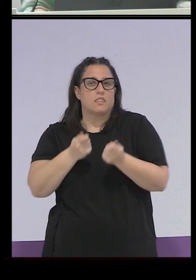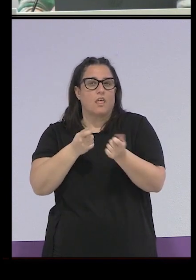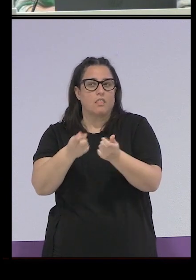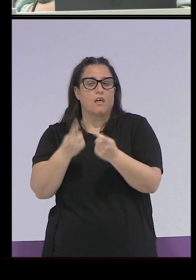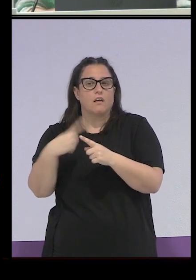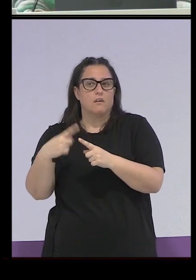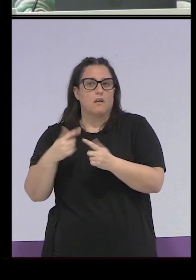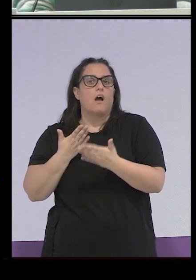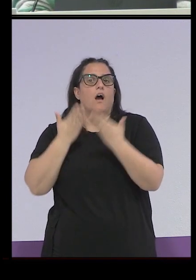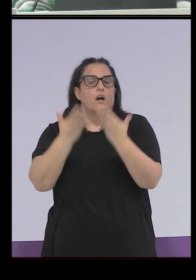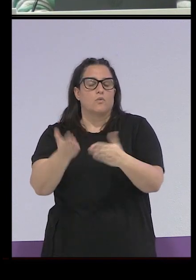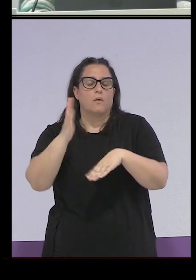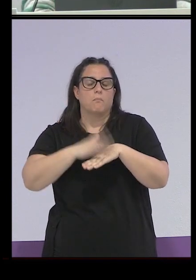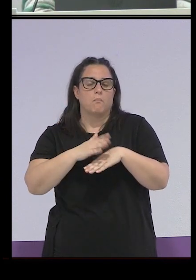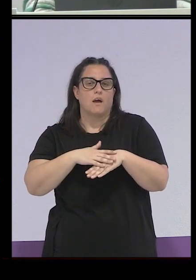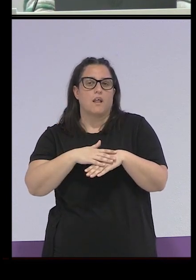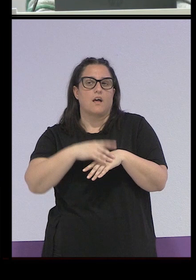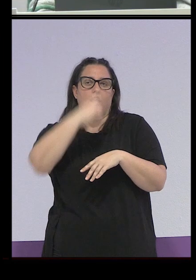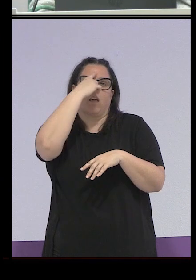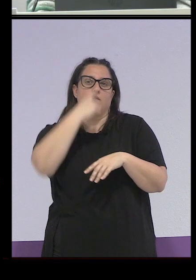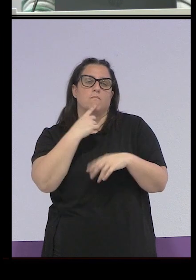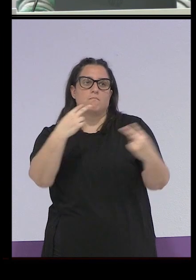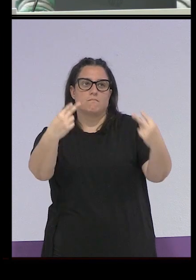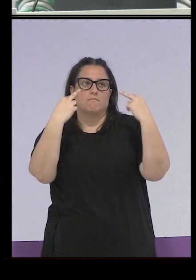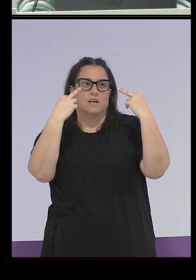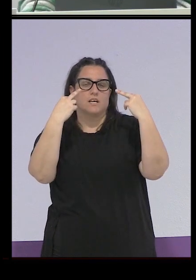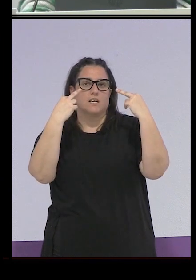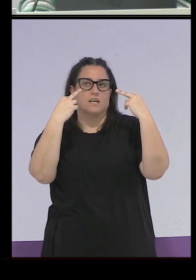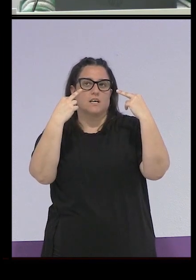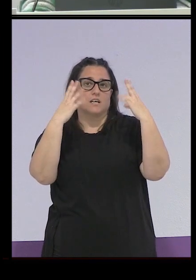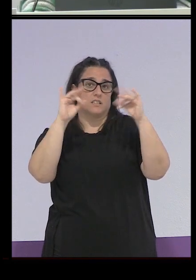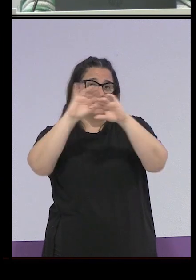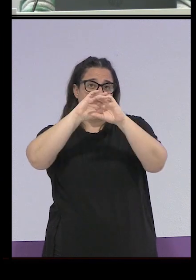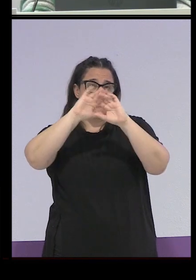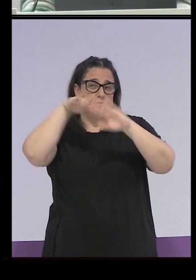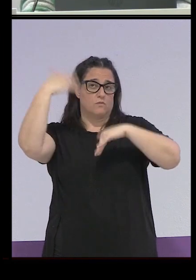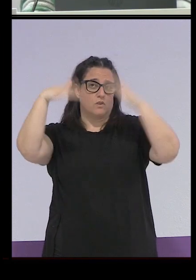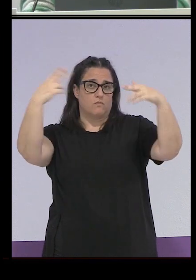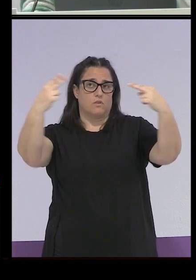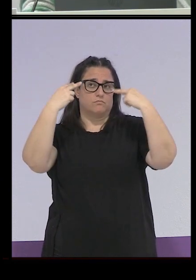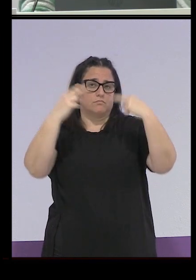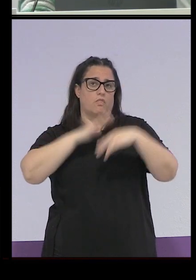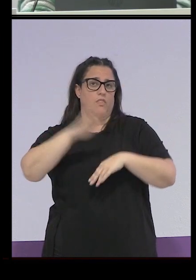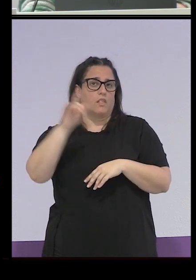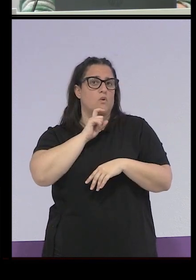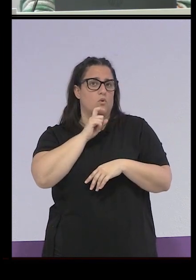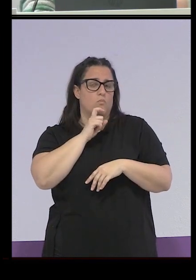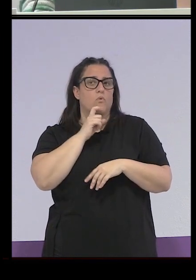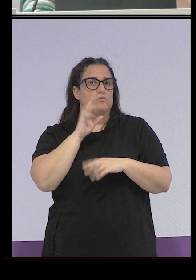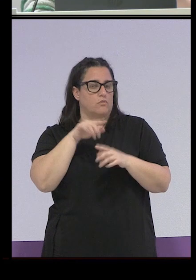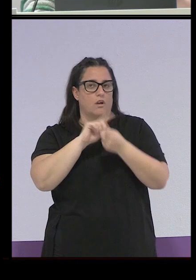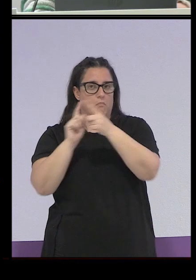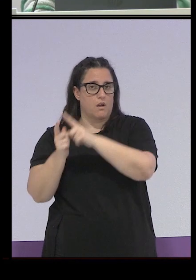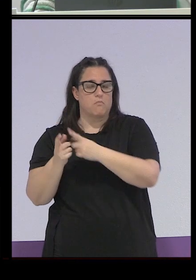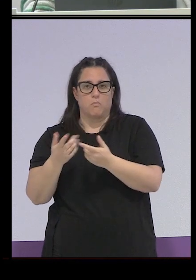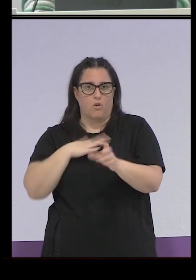ayudaron y contribuyeron a que cambiara un poco la imagen que otros territorios tenían de la dictadura, y estuvieron en todos los ajos,